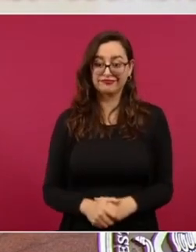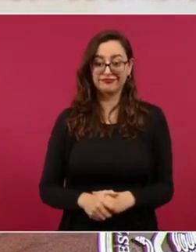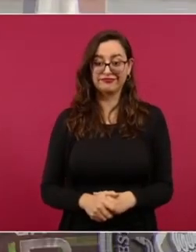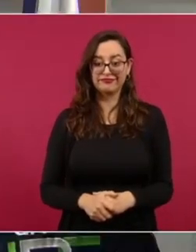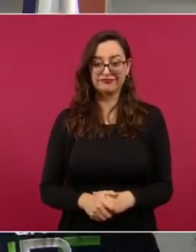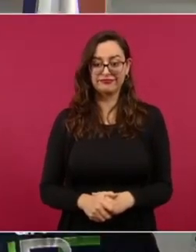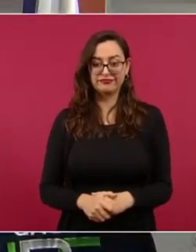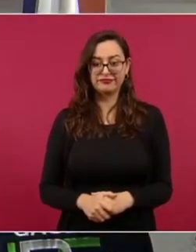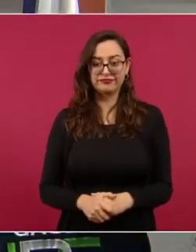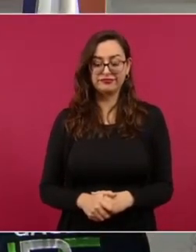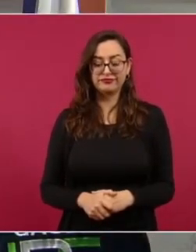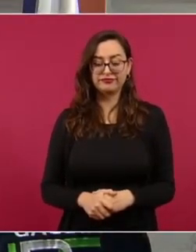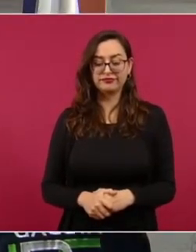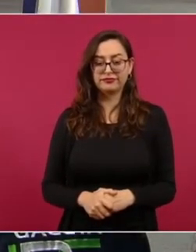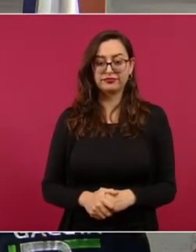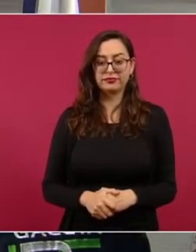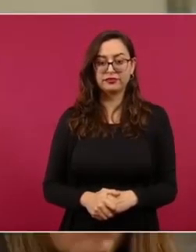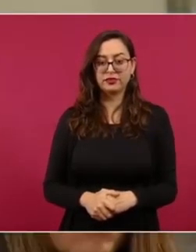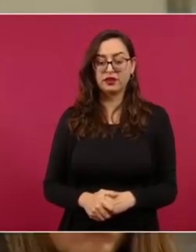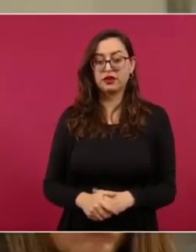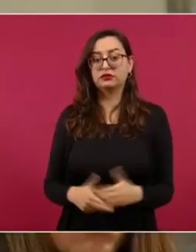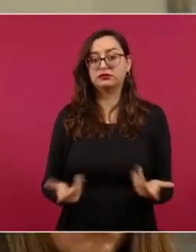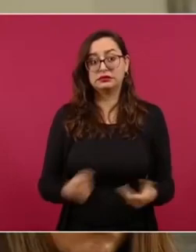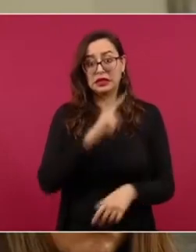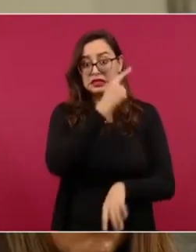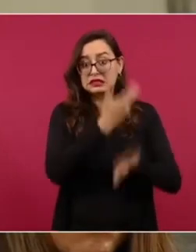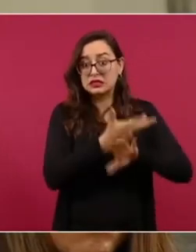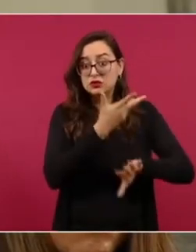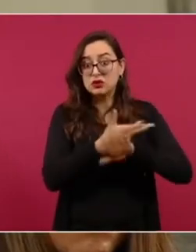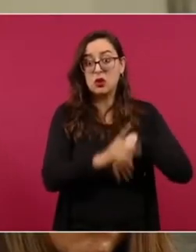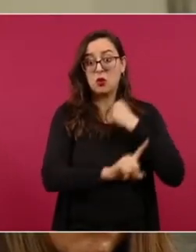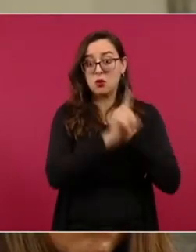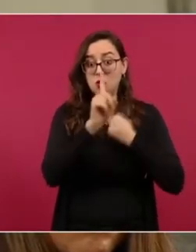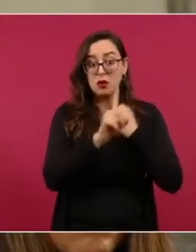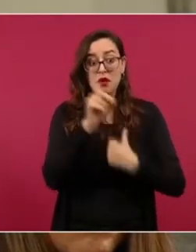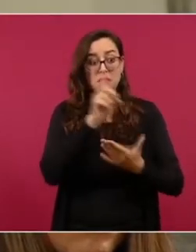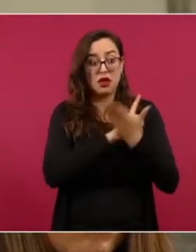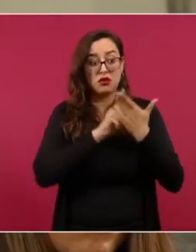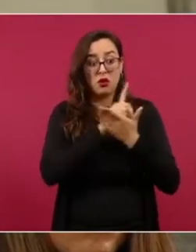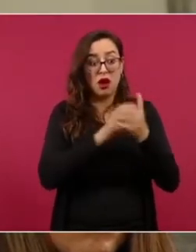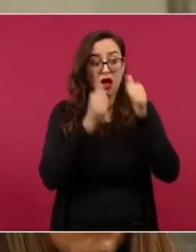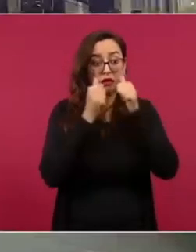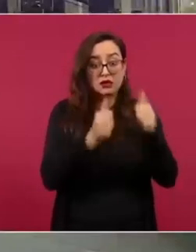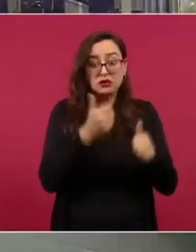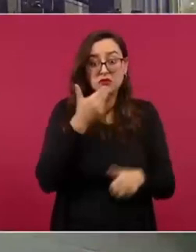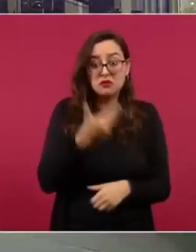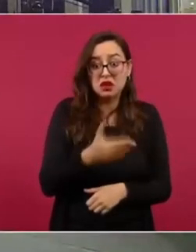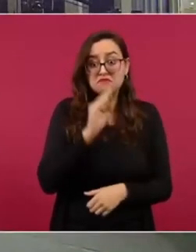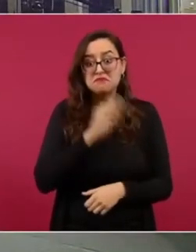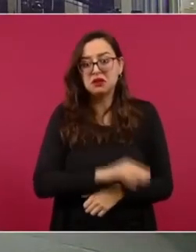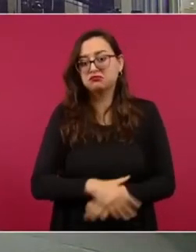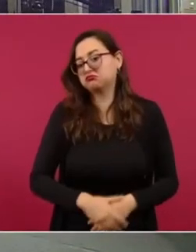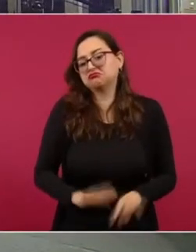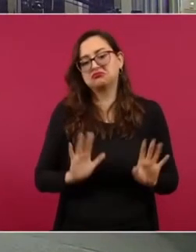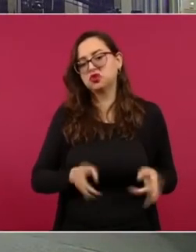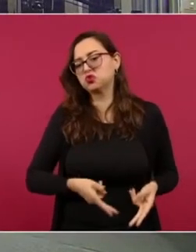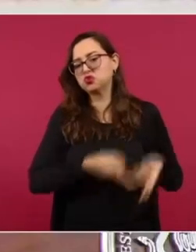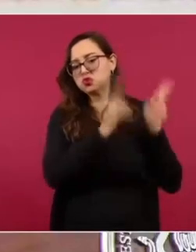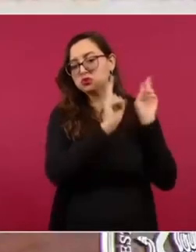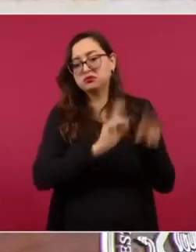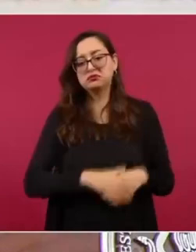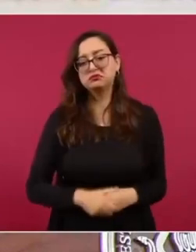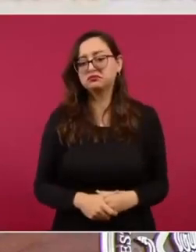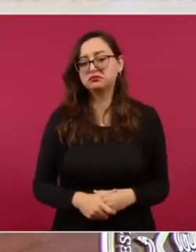¿Cómo observan ustedes que atiende Estados Unidos este problema de consumo de drogas? No, no, no tenemos, ese es su asunto de ellos